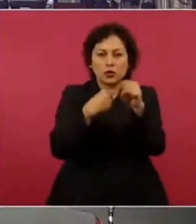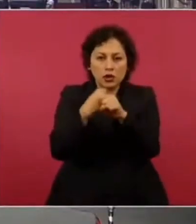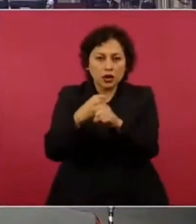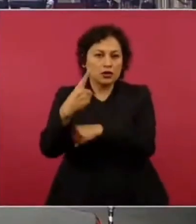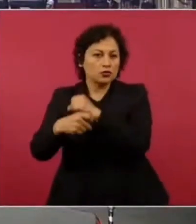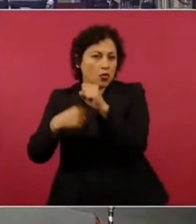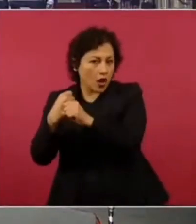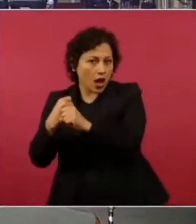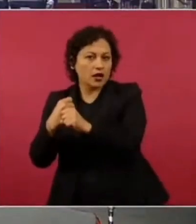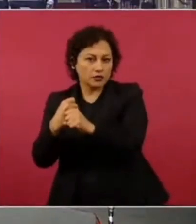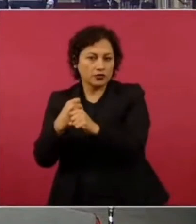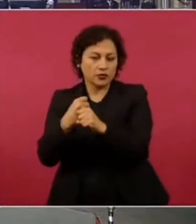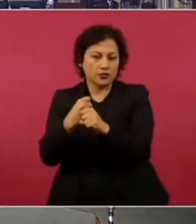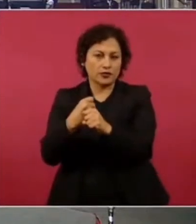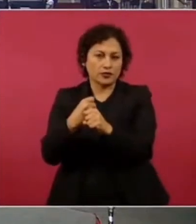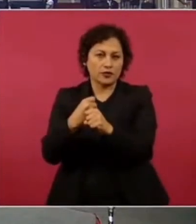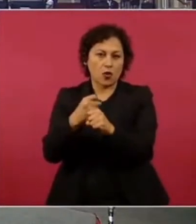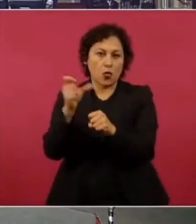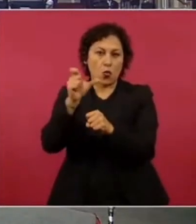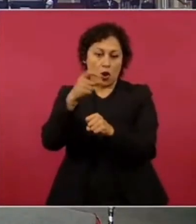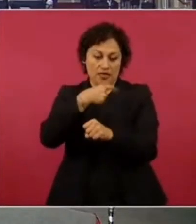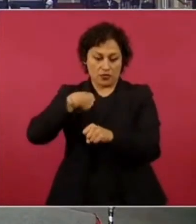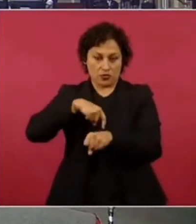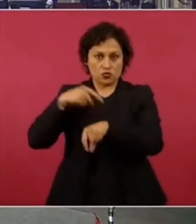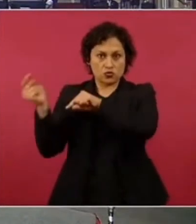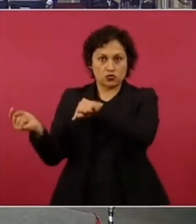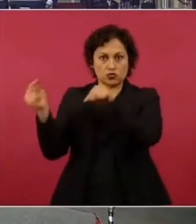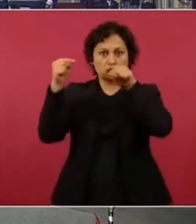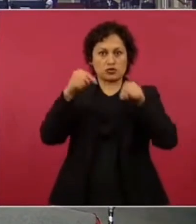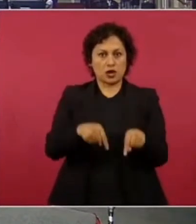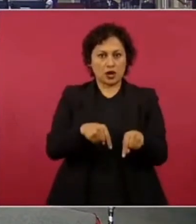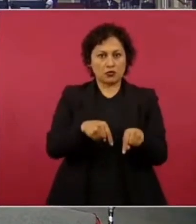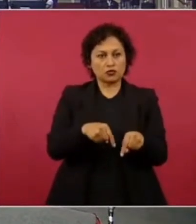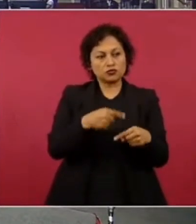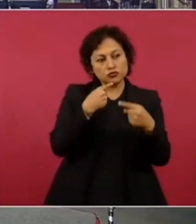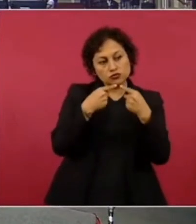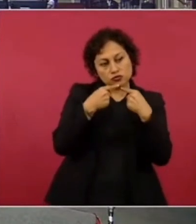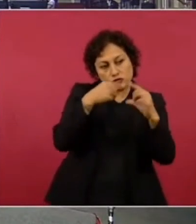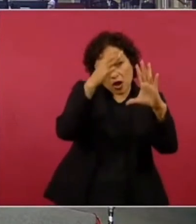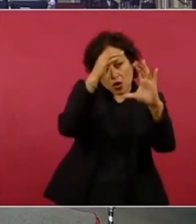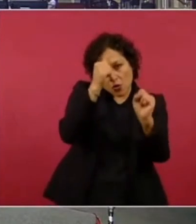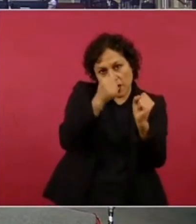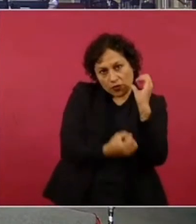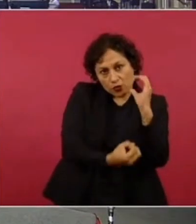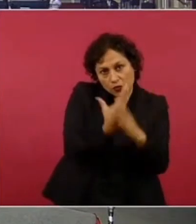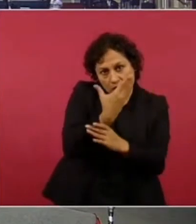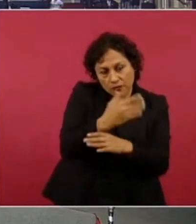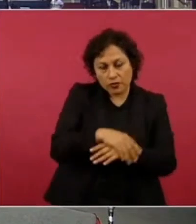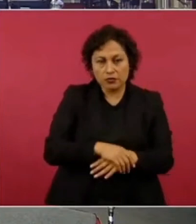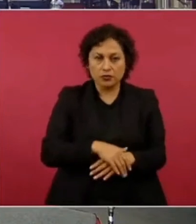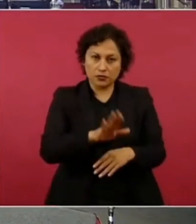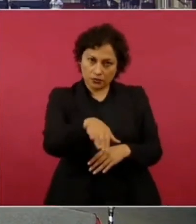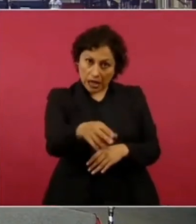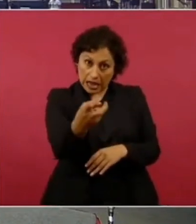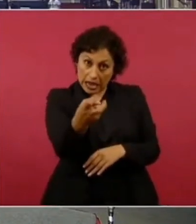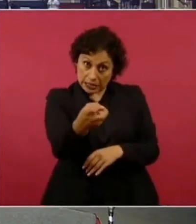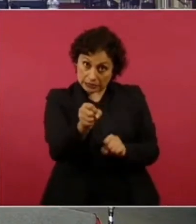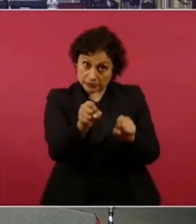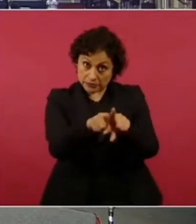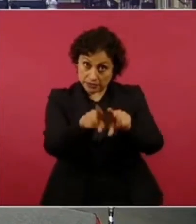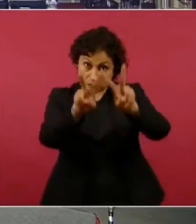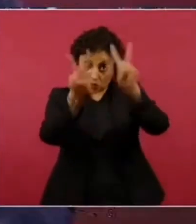la negociación el nuevo acuerdo García Luna tuvo su injerencia